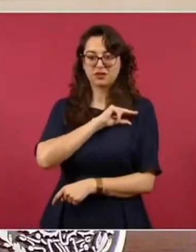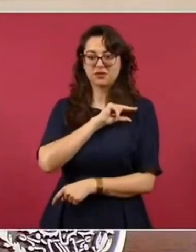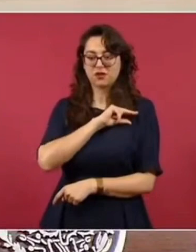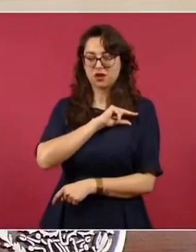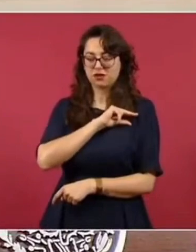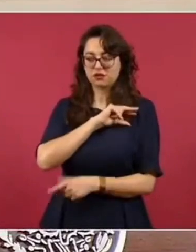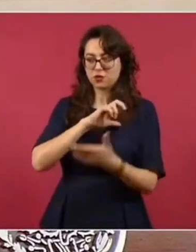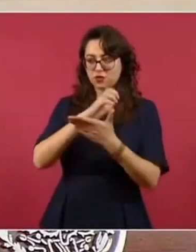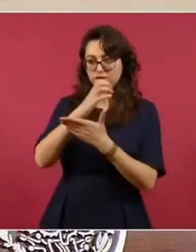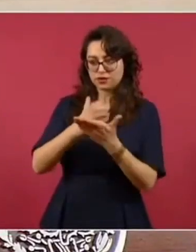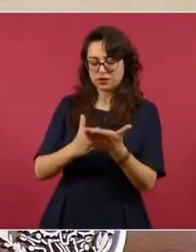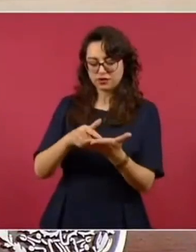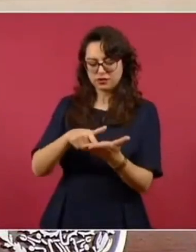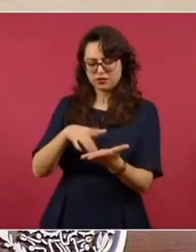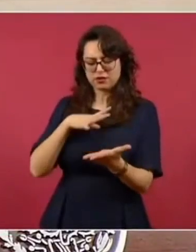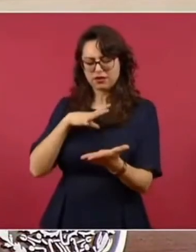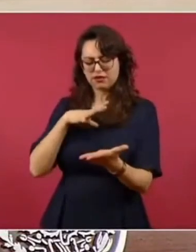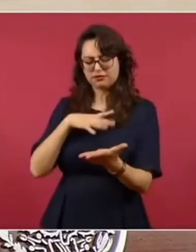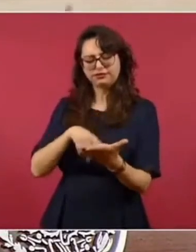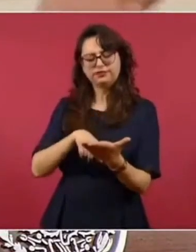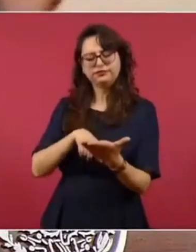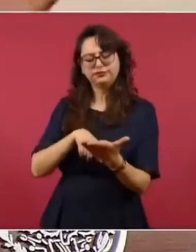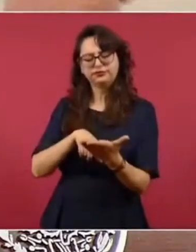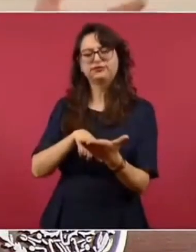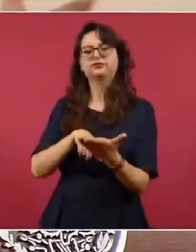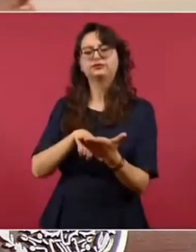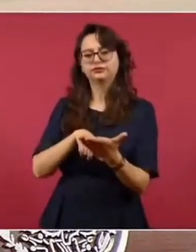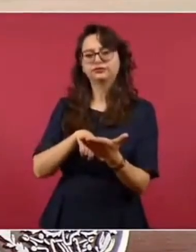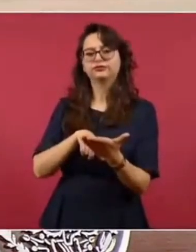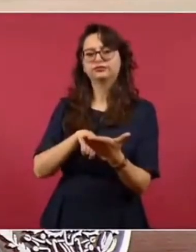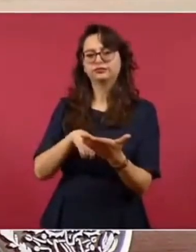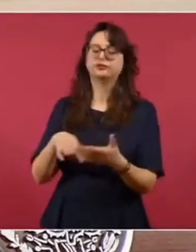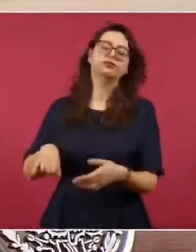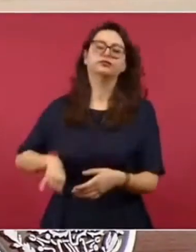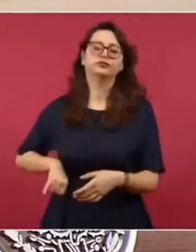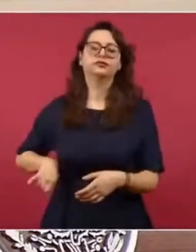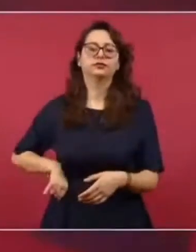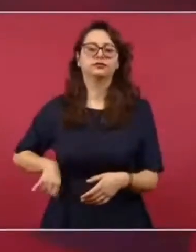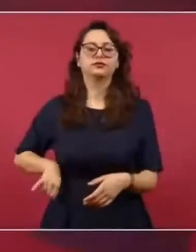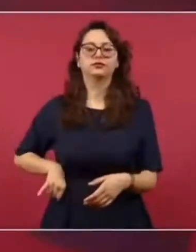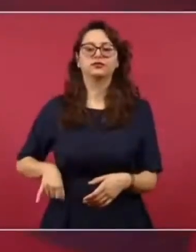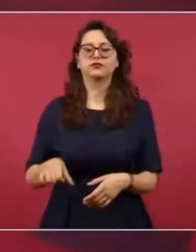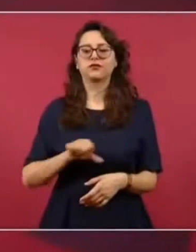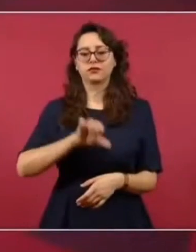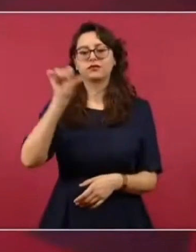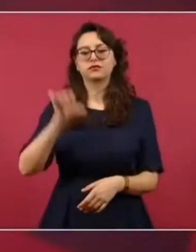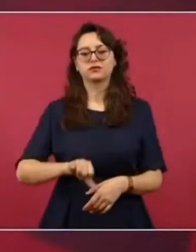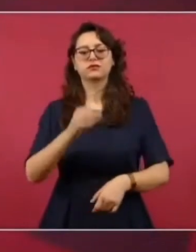insisto, repito. Y ya está esta